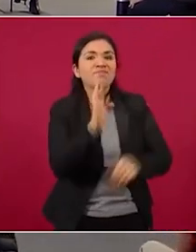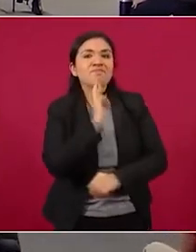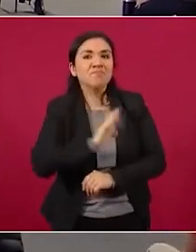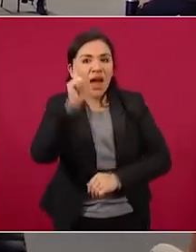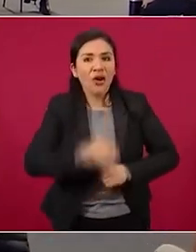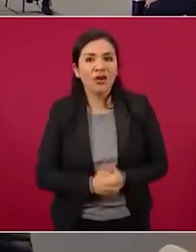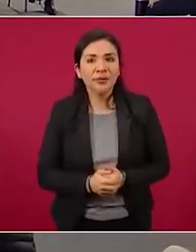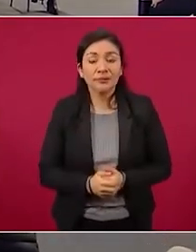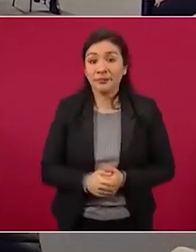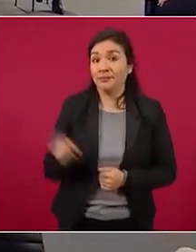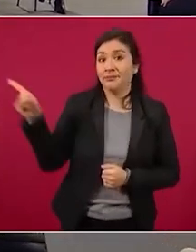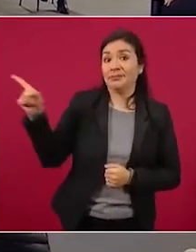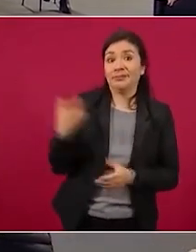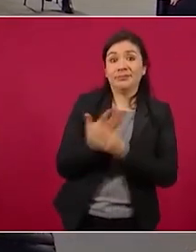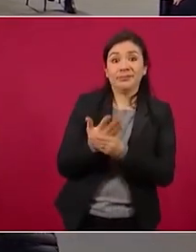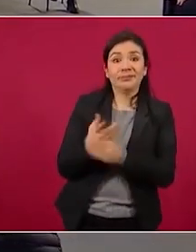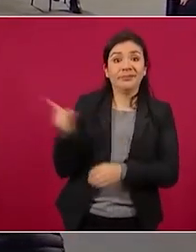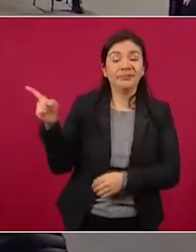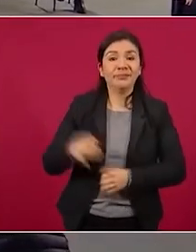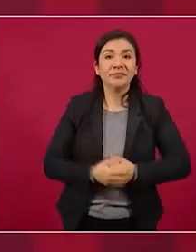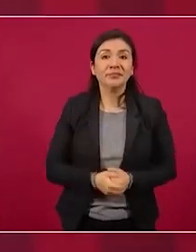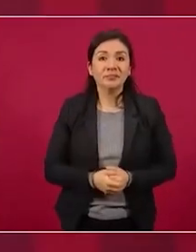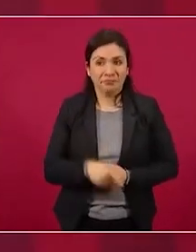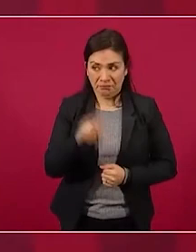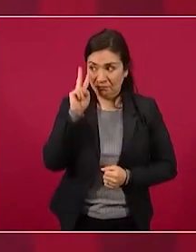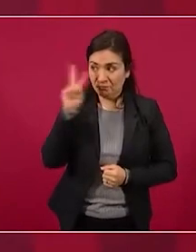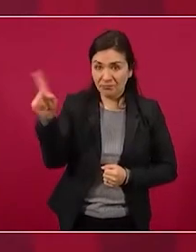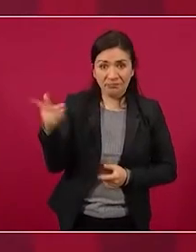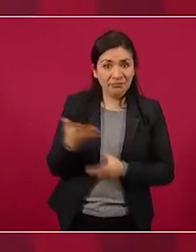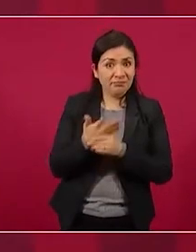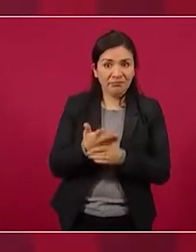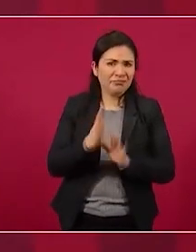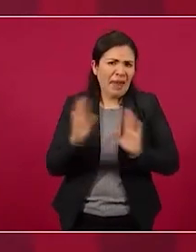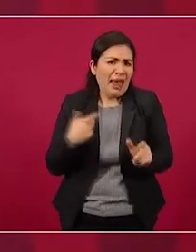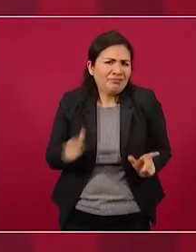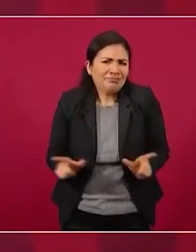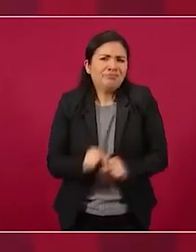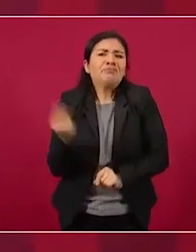ya está déjalo hasta ahí ya con eso tengo